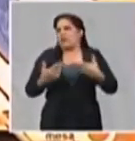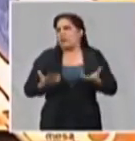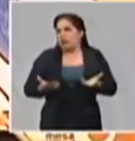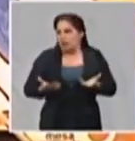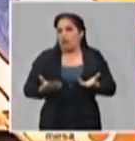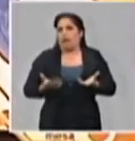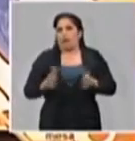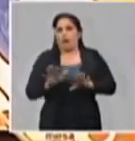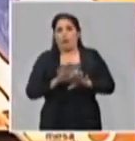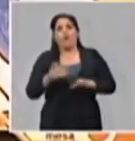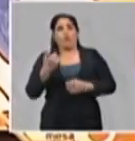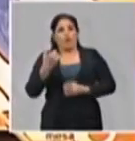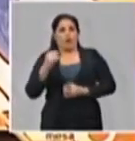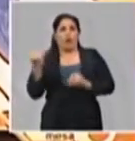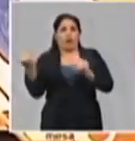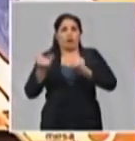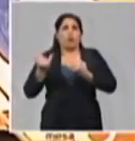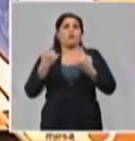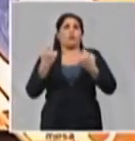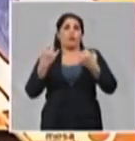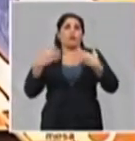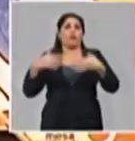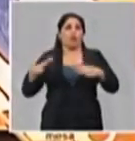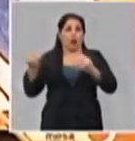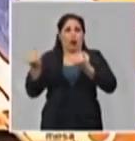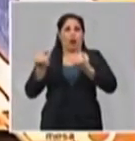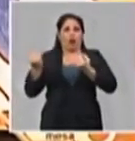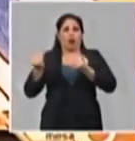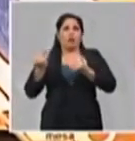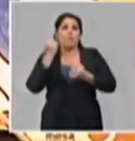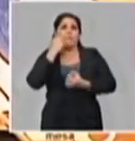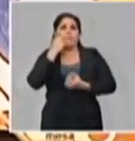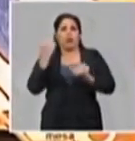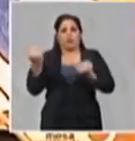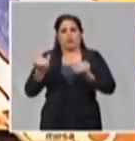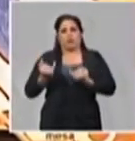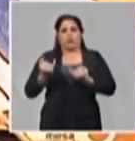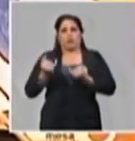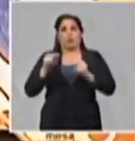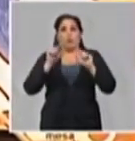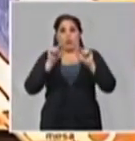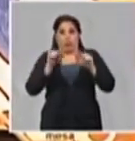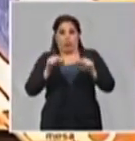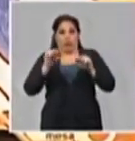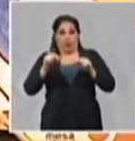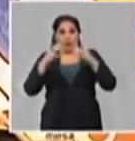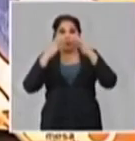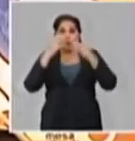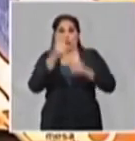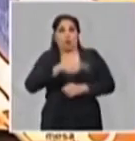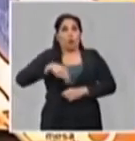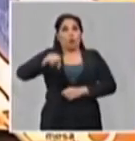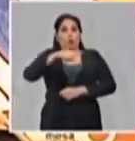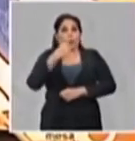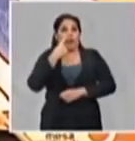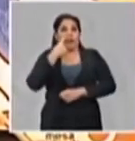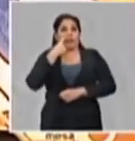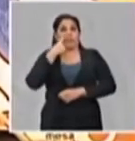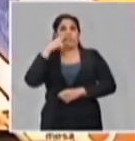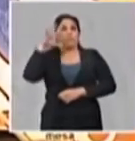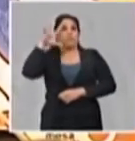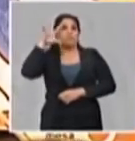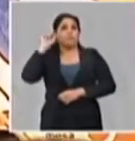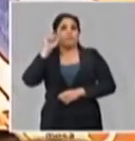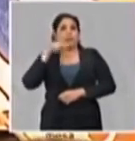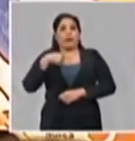todavía el nivel de información sobre el asunto. De ahí es que ustedes han podido observar que